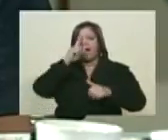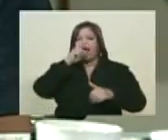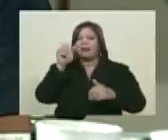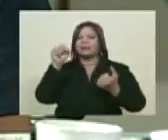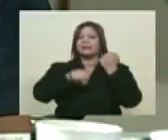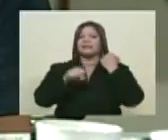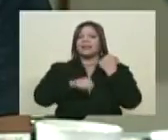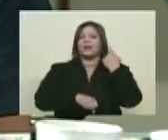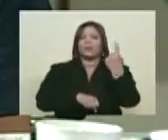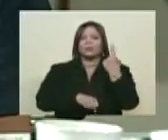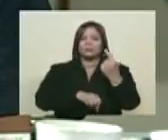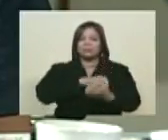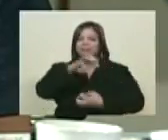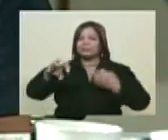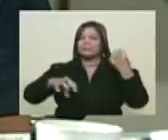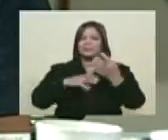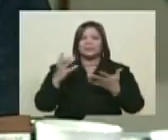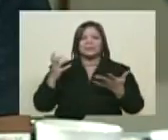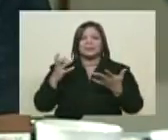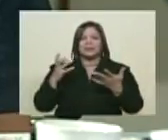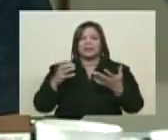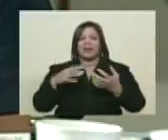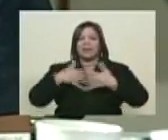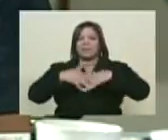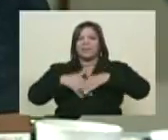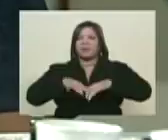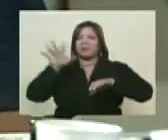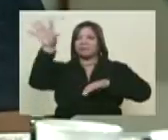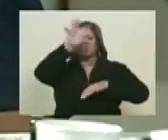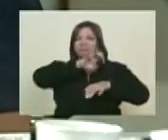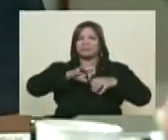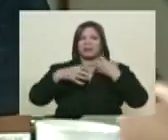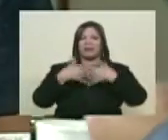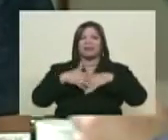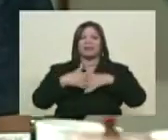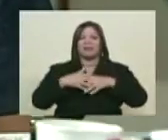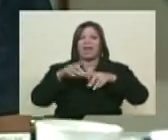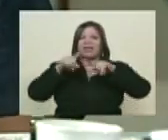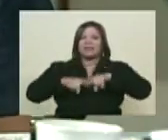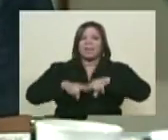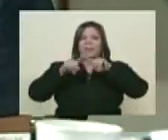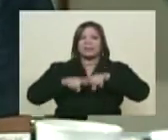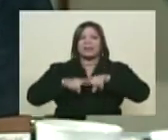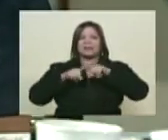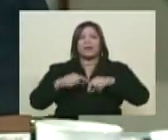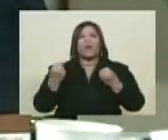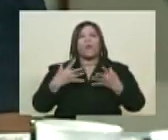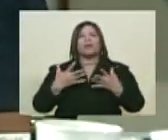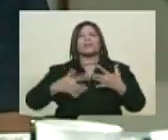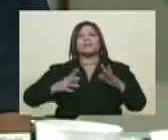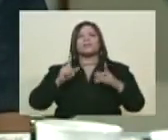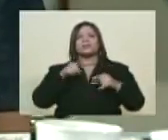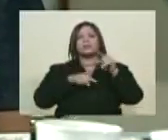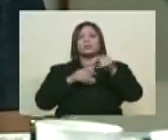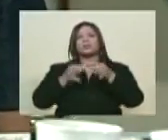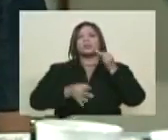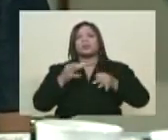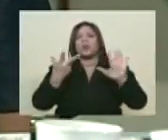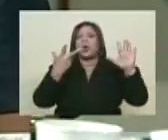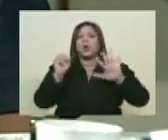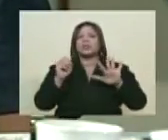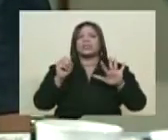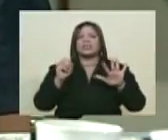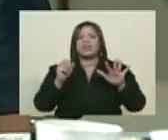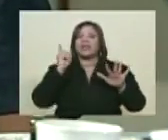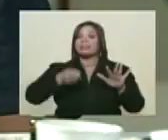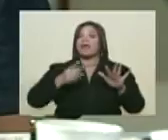siglo. El papel que le dieron las transnacionales a Venezuela, la dependencia. ¿Cuánto debería valer el petróleo, a tu juicio? 80 dólares.